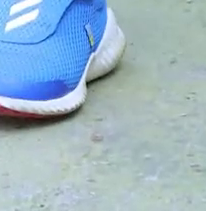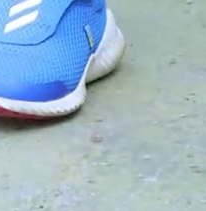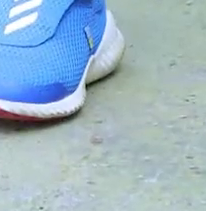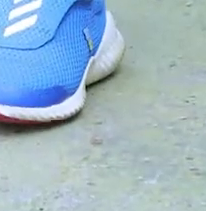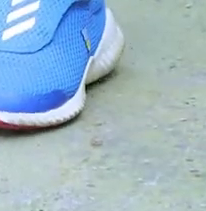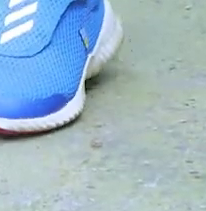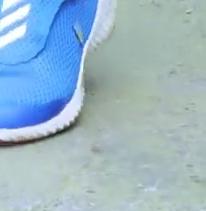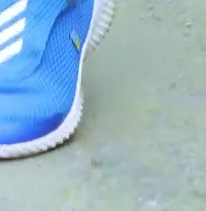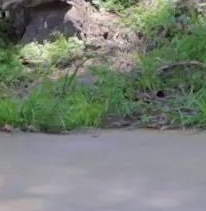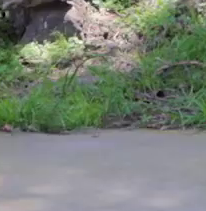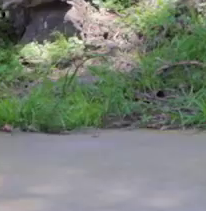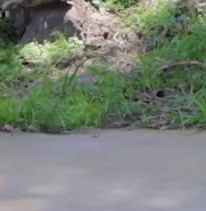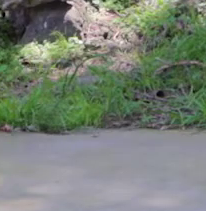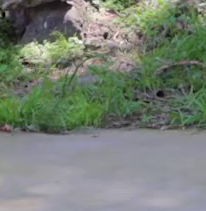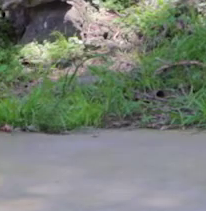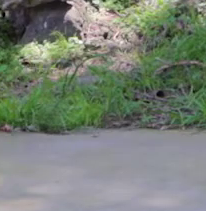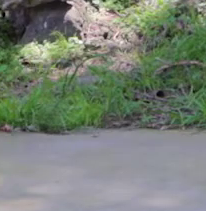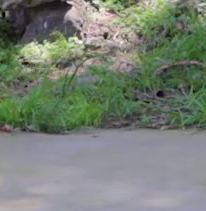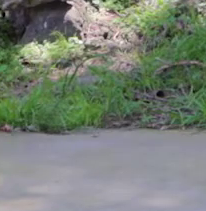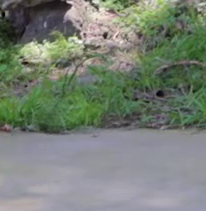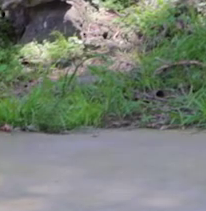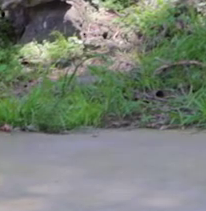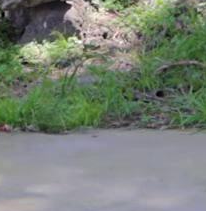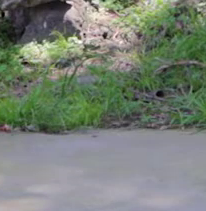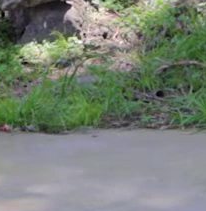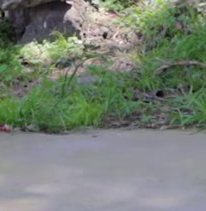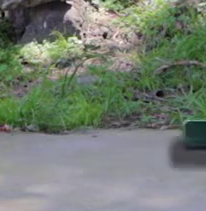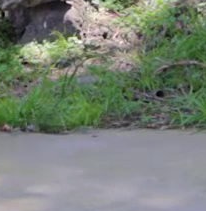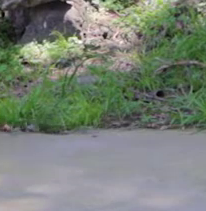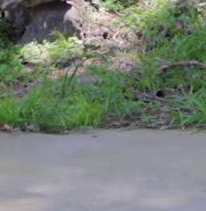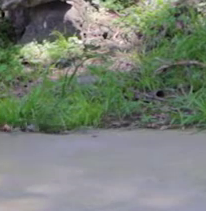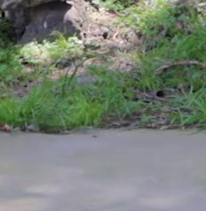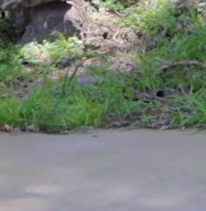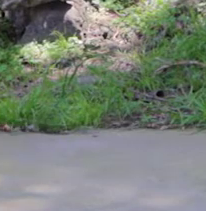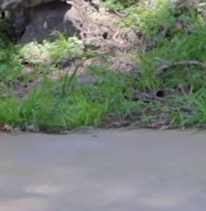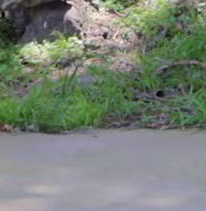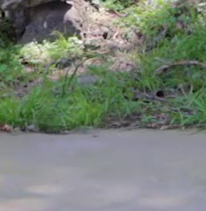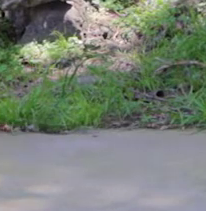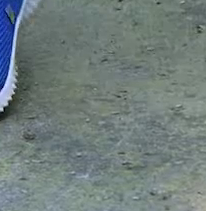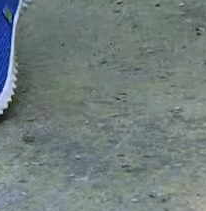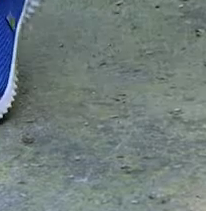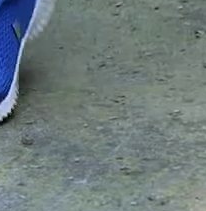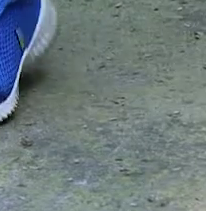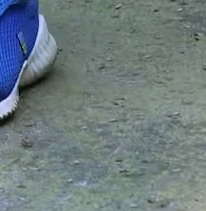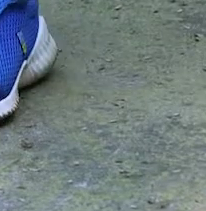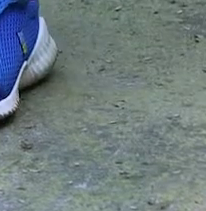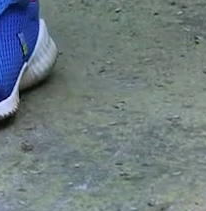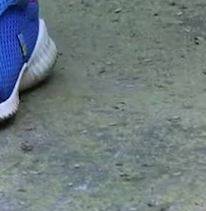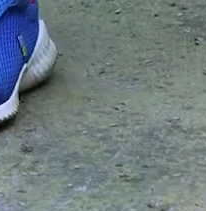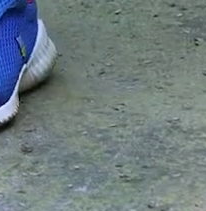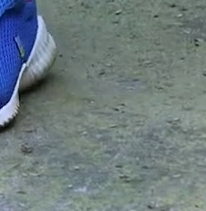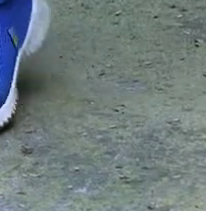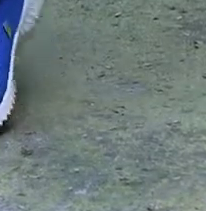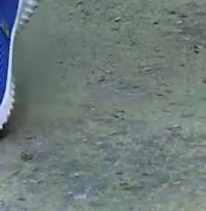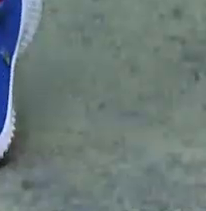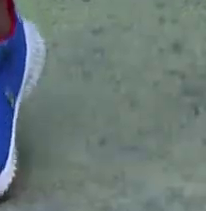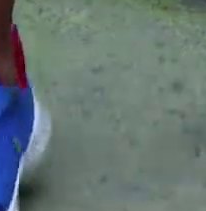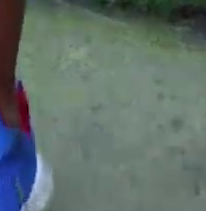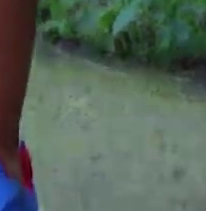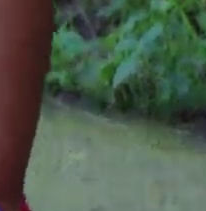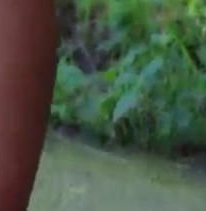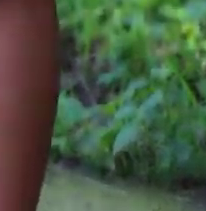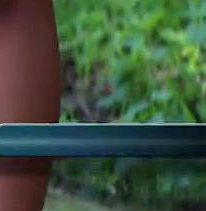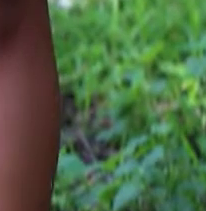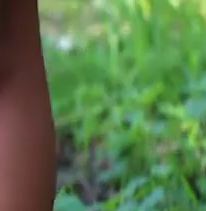rodillas. Bien. Otra más. Perfecto. Ahí está bien. Muy bien. Elevamos los talones.